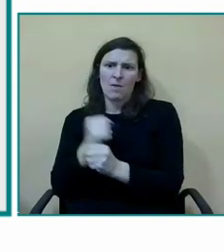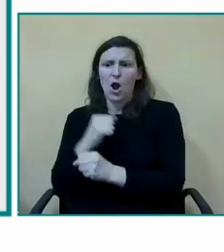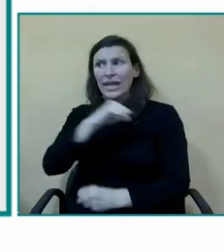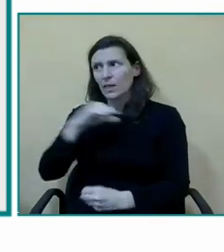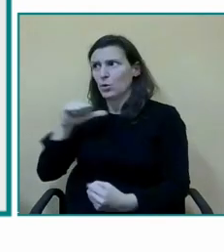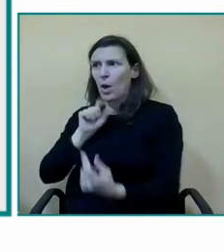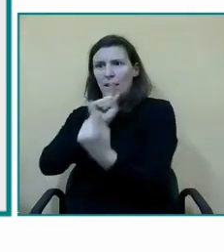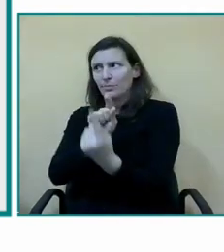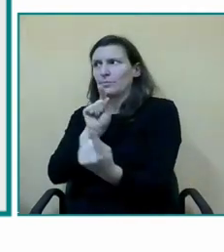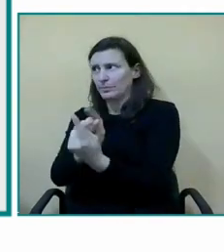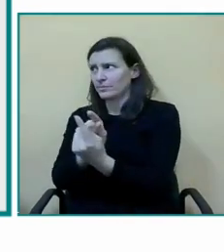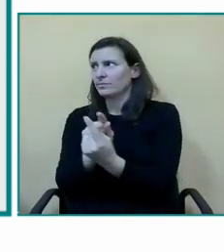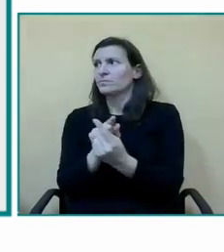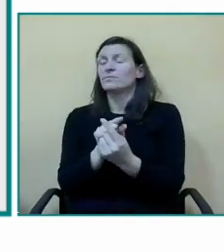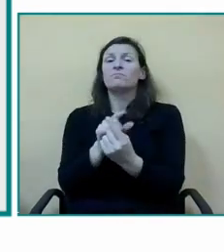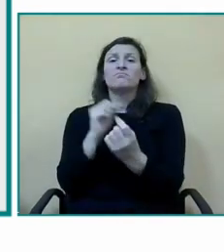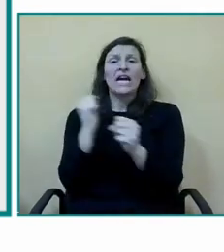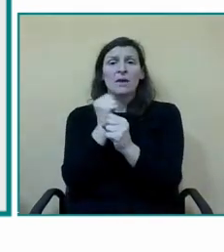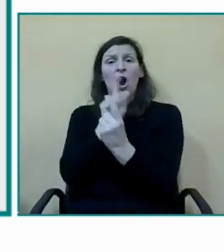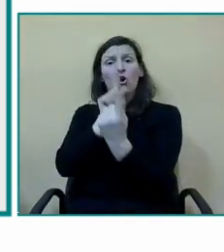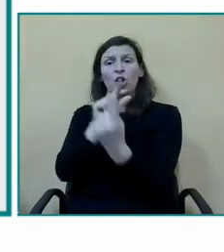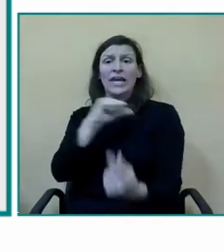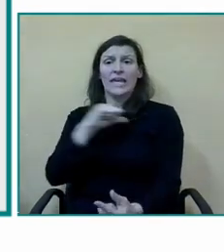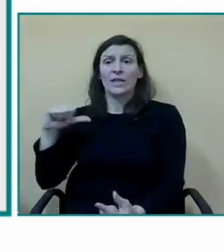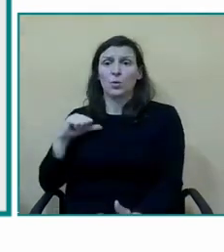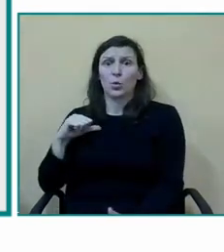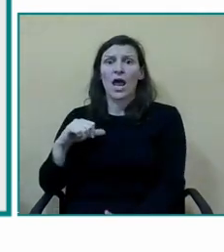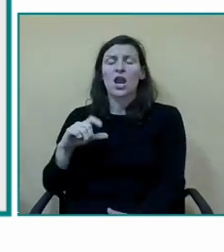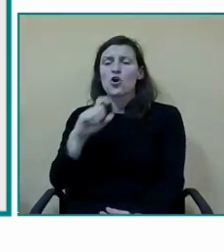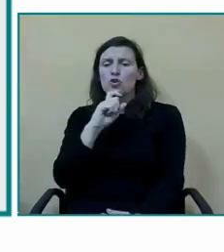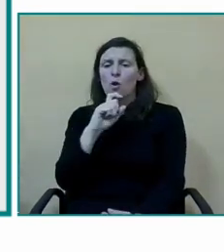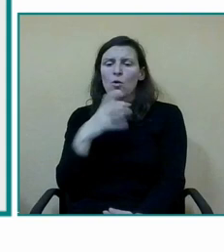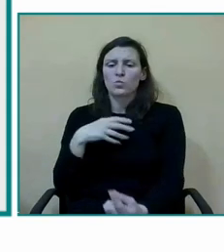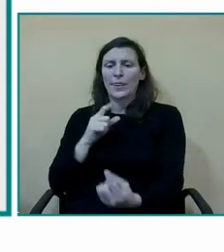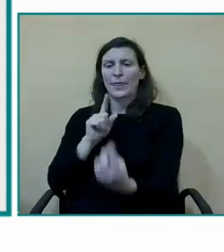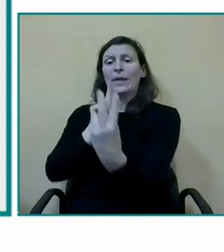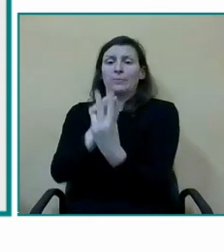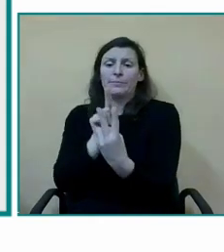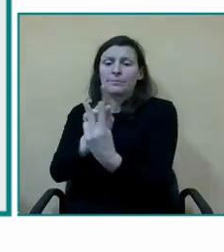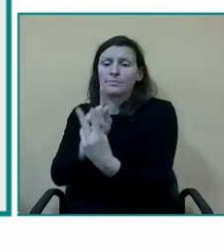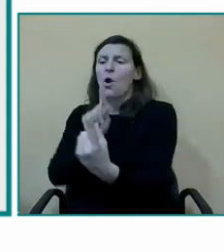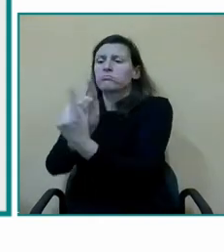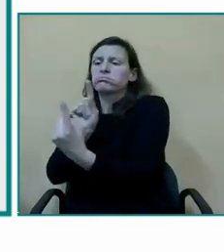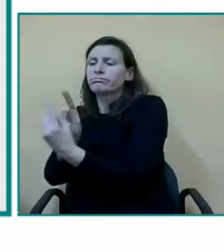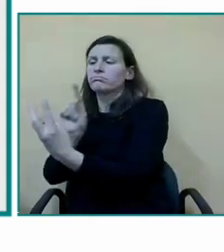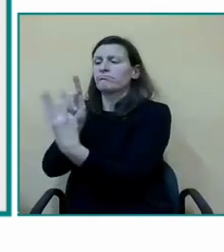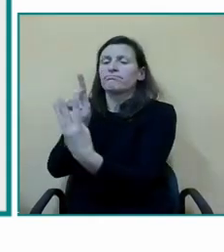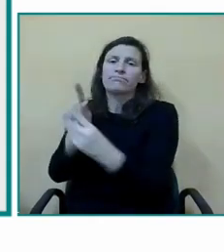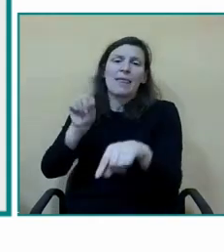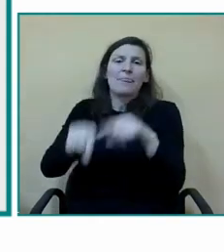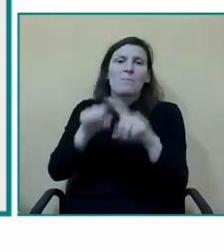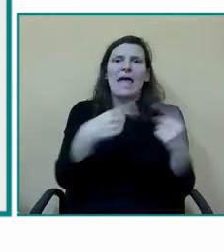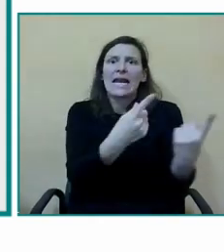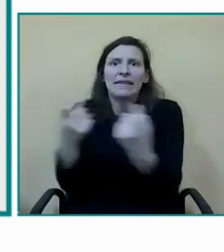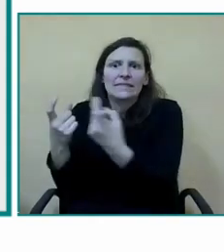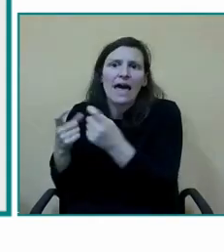individualizada y se va a realizar de una manera individual parejas o en pequeño grupo dependiendo las necesidades del alumno